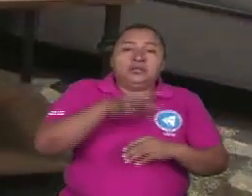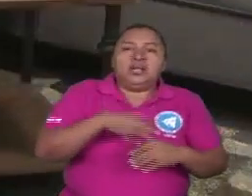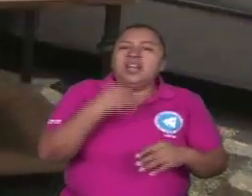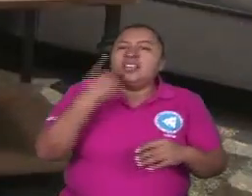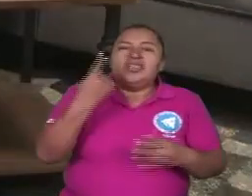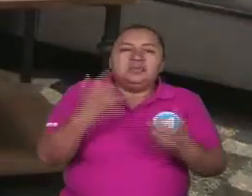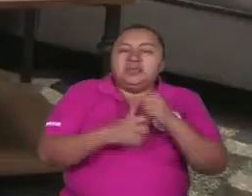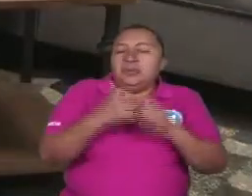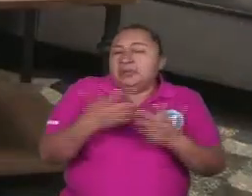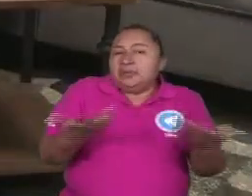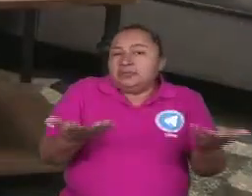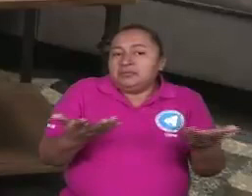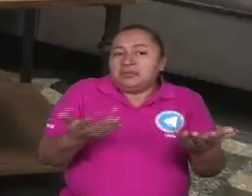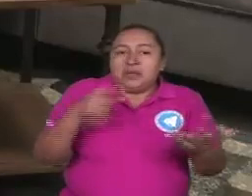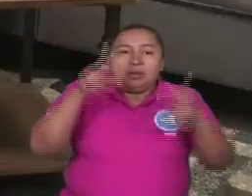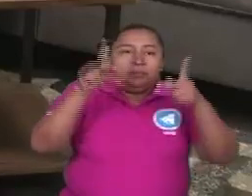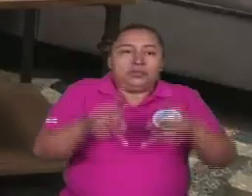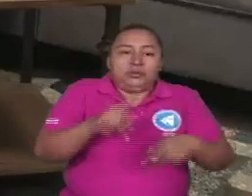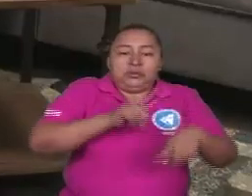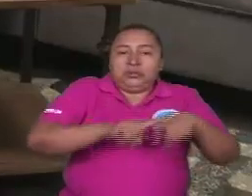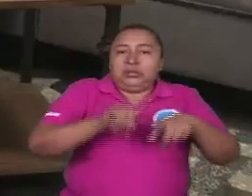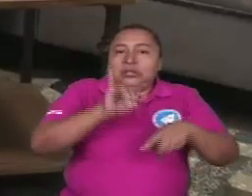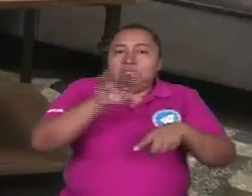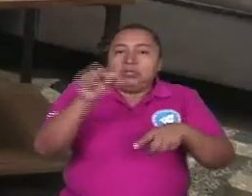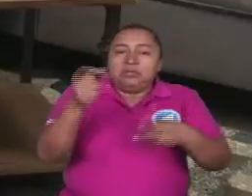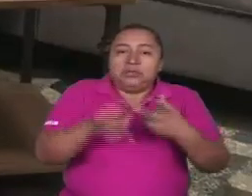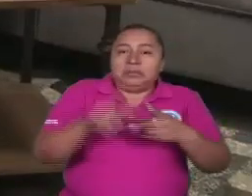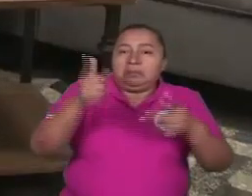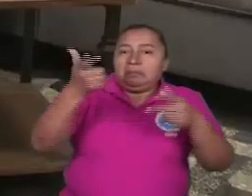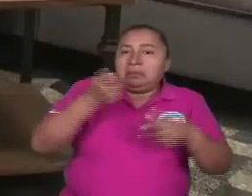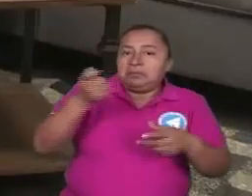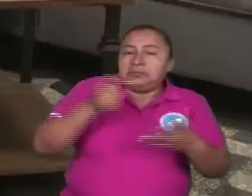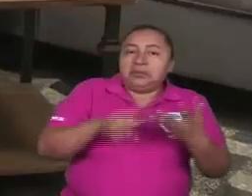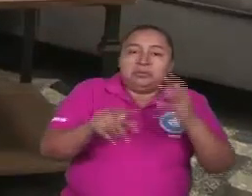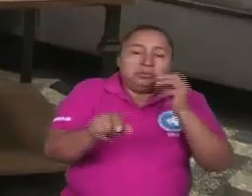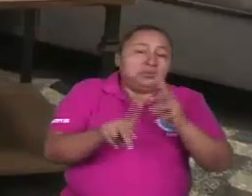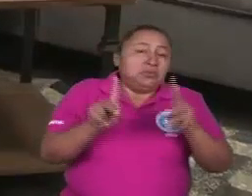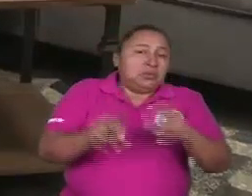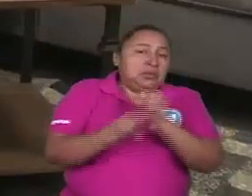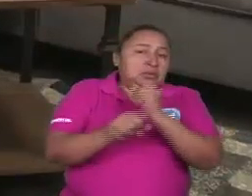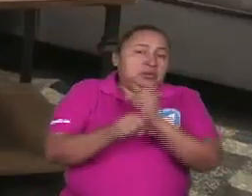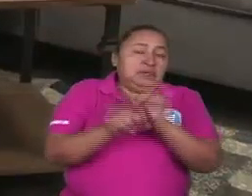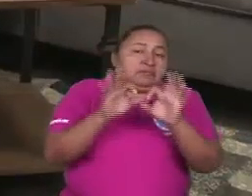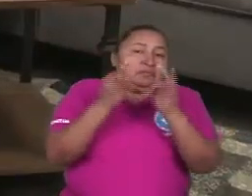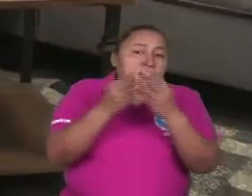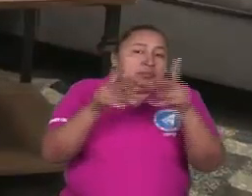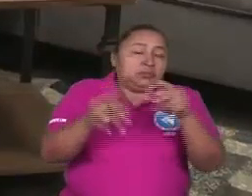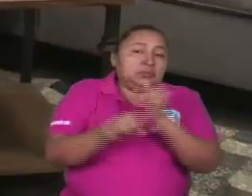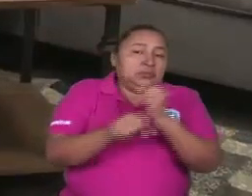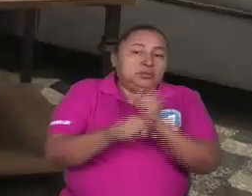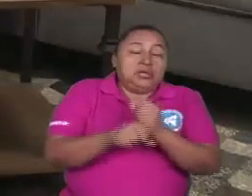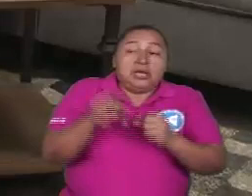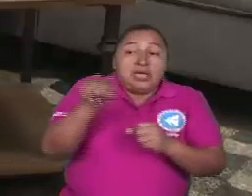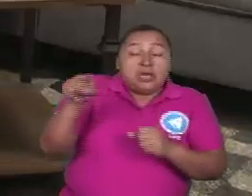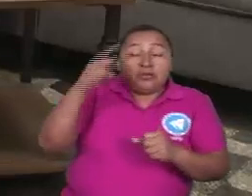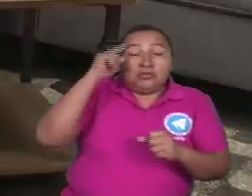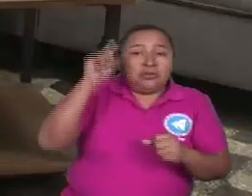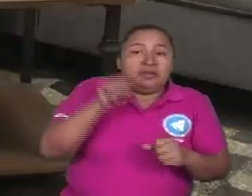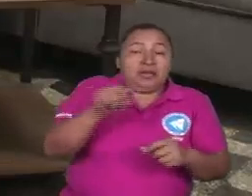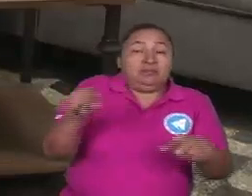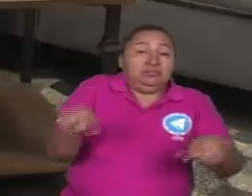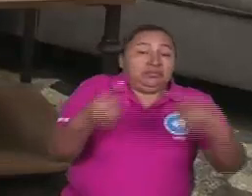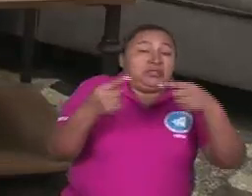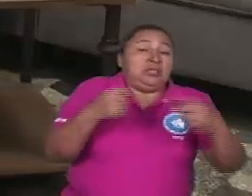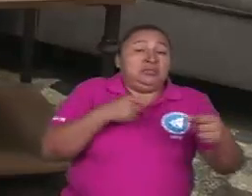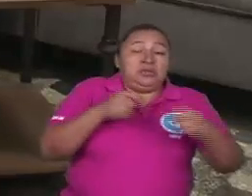quién es que golpean a los asegurados a los pensionados a los trabajadores a la familia de los trabajadores si no se dan cuenta que son enemigos de los